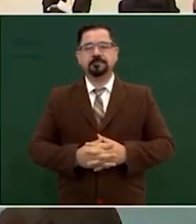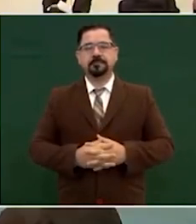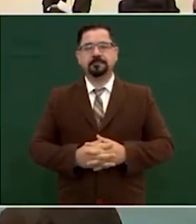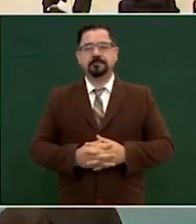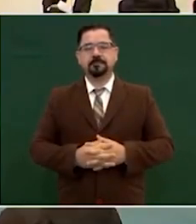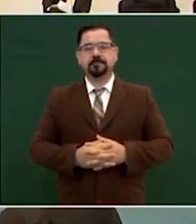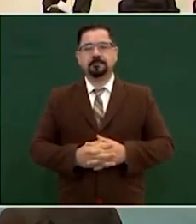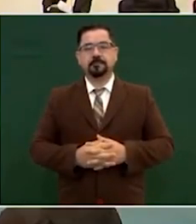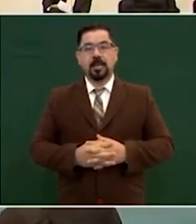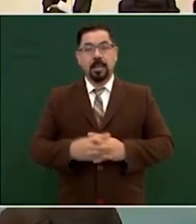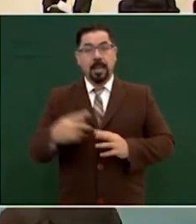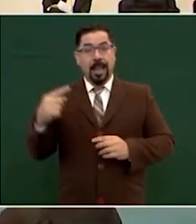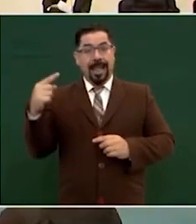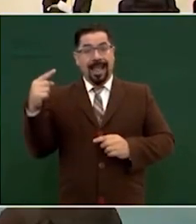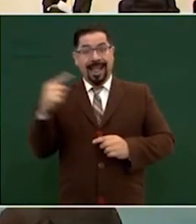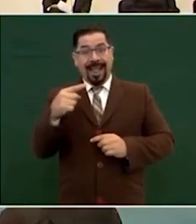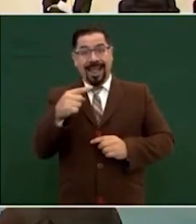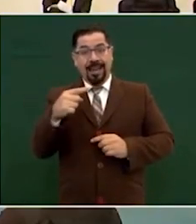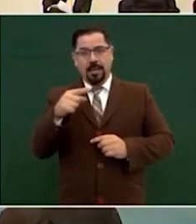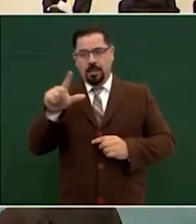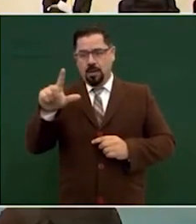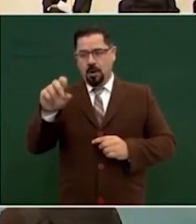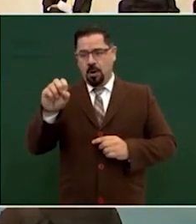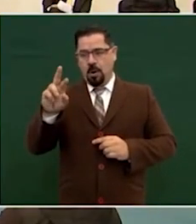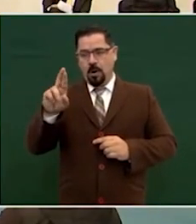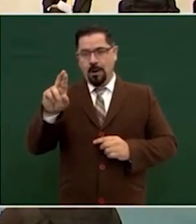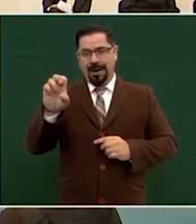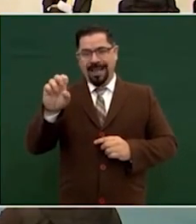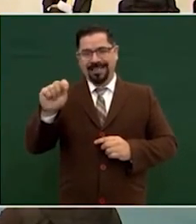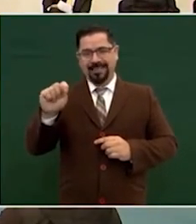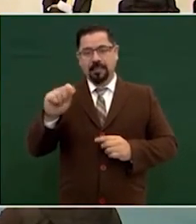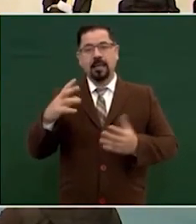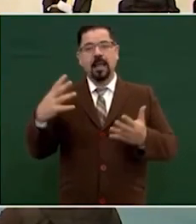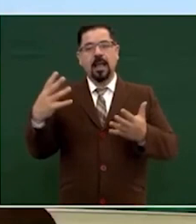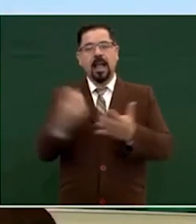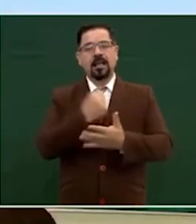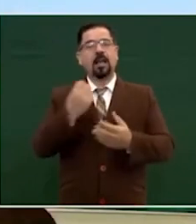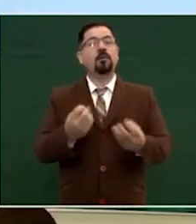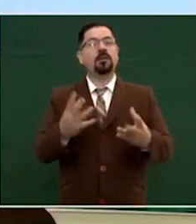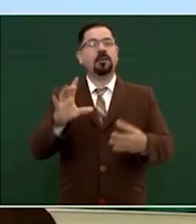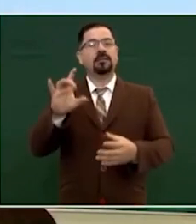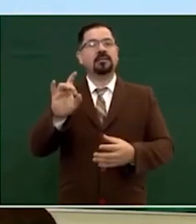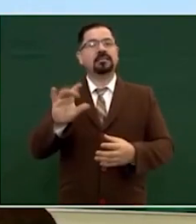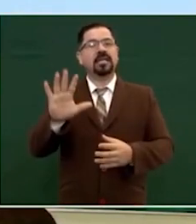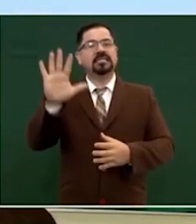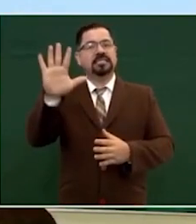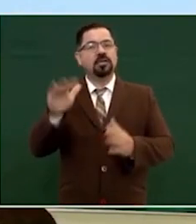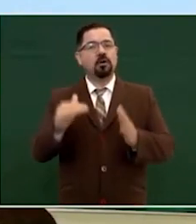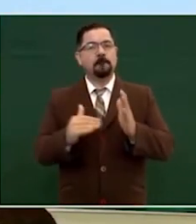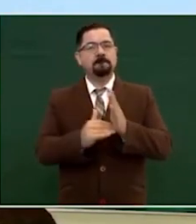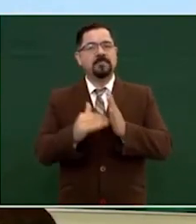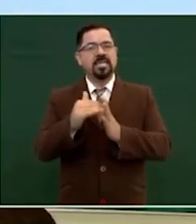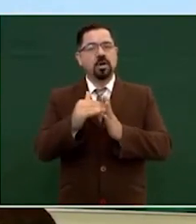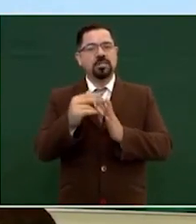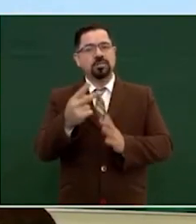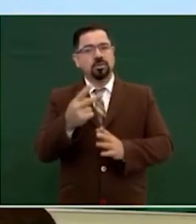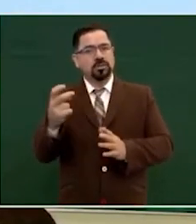y él gana 35 millones 200 o sea que él gana